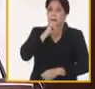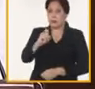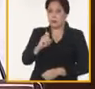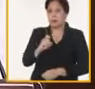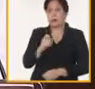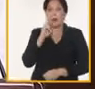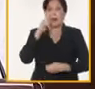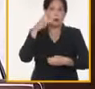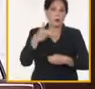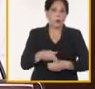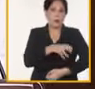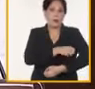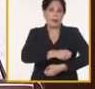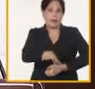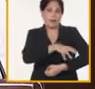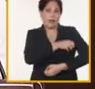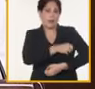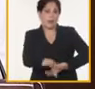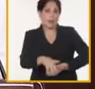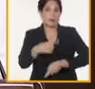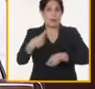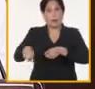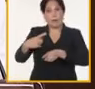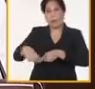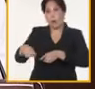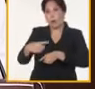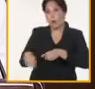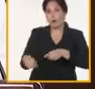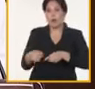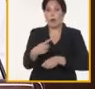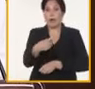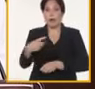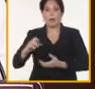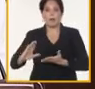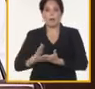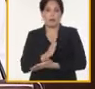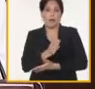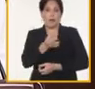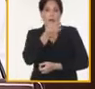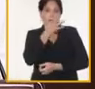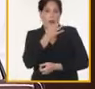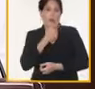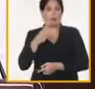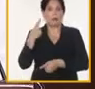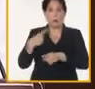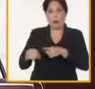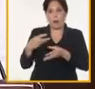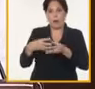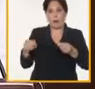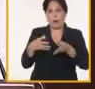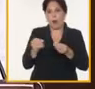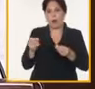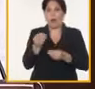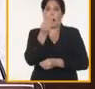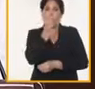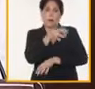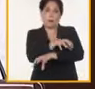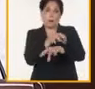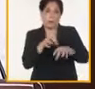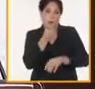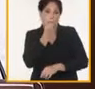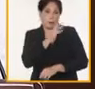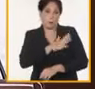combustibles, fertilizantes, productos fitosanitarios, medicamentos, materias primas para la alimentación animal,